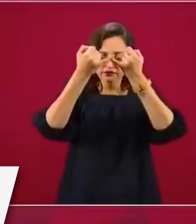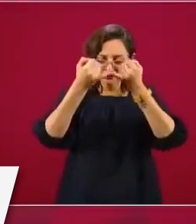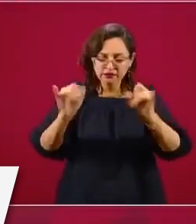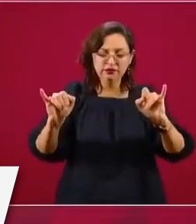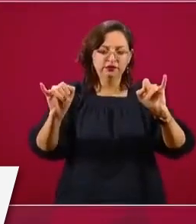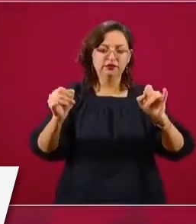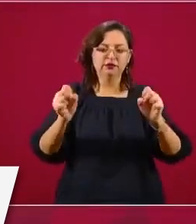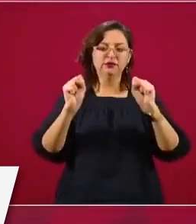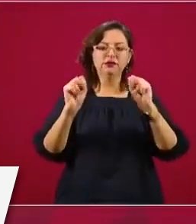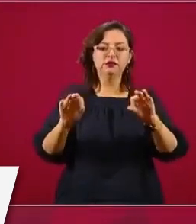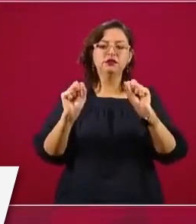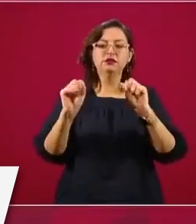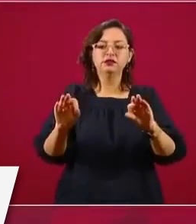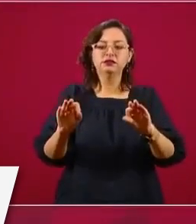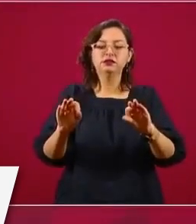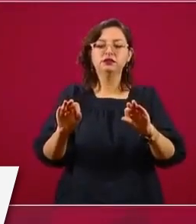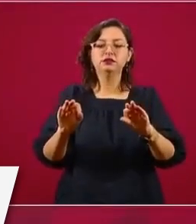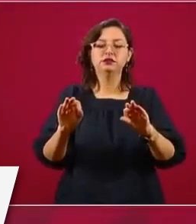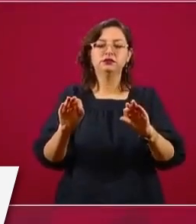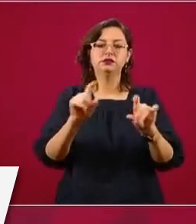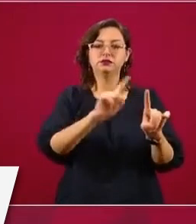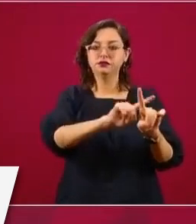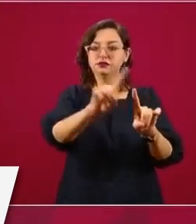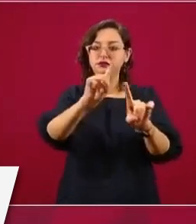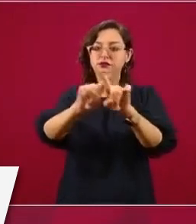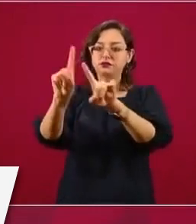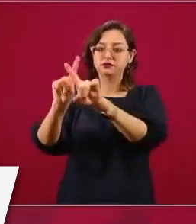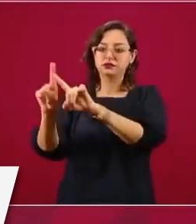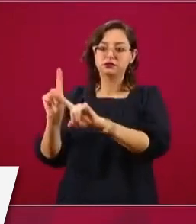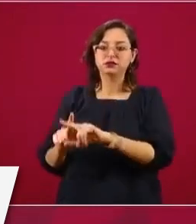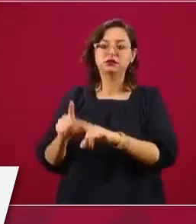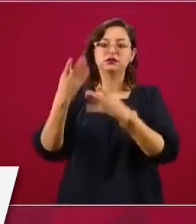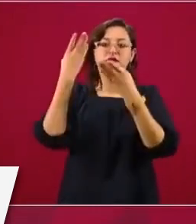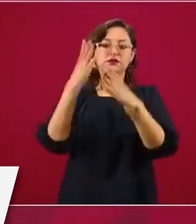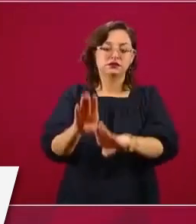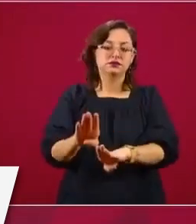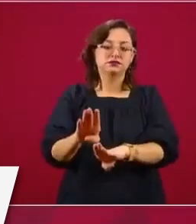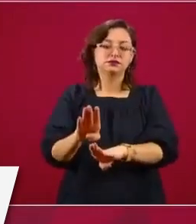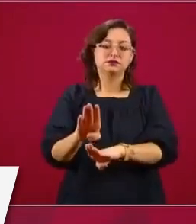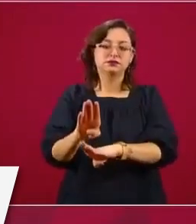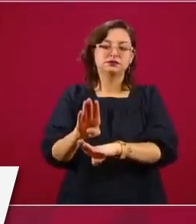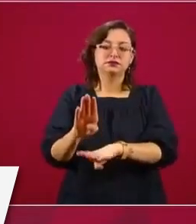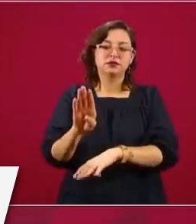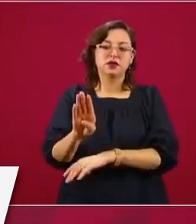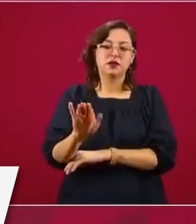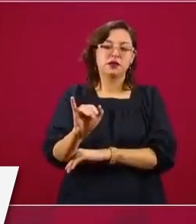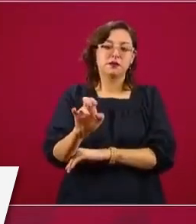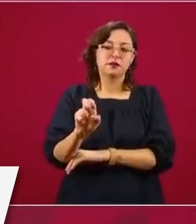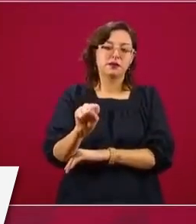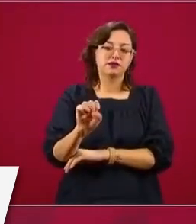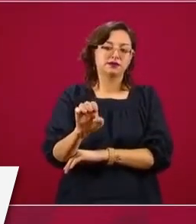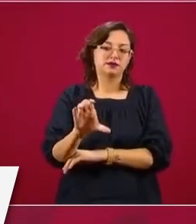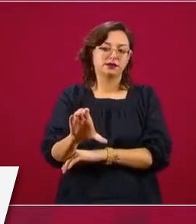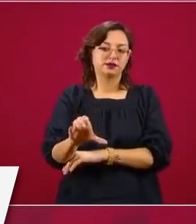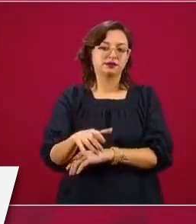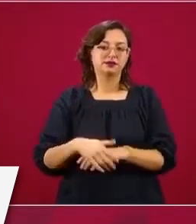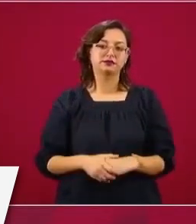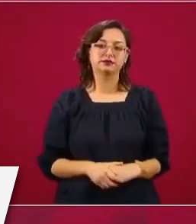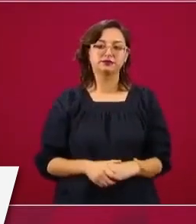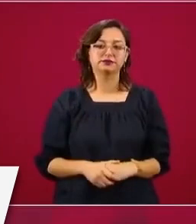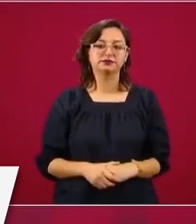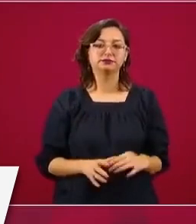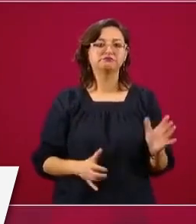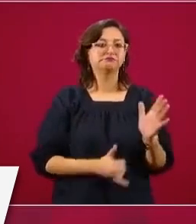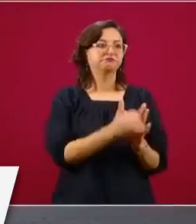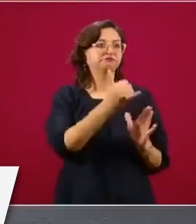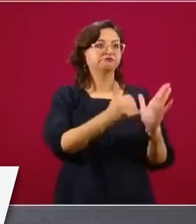sucursales del Banco del Bienestar que se están